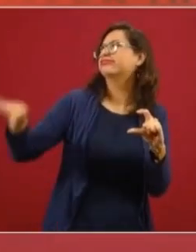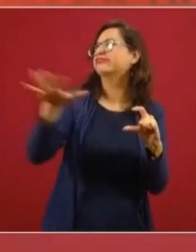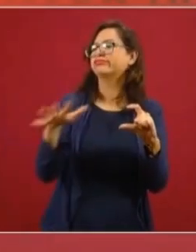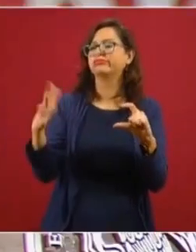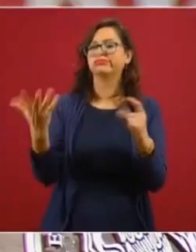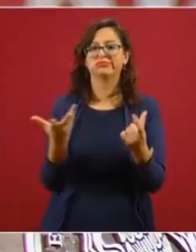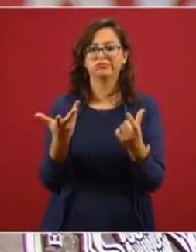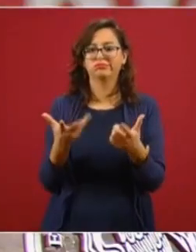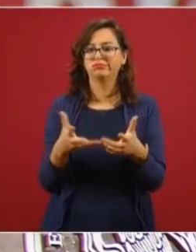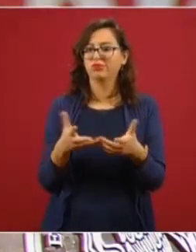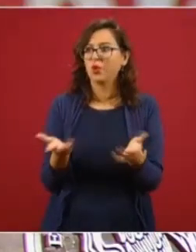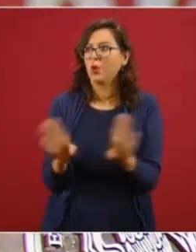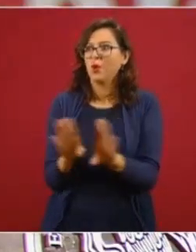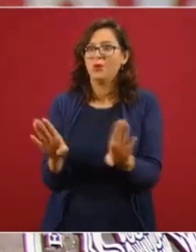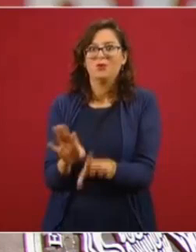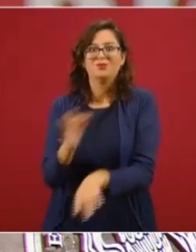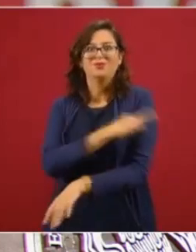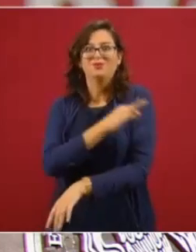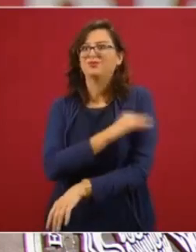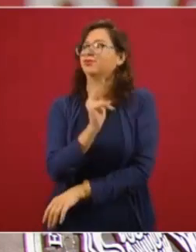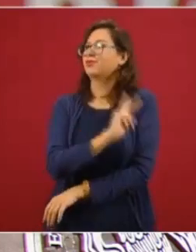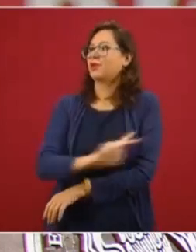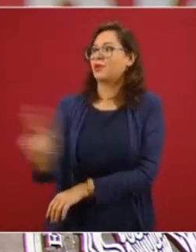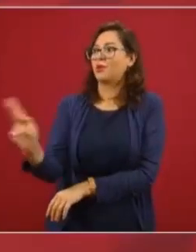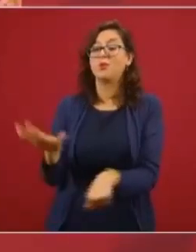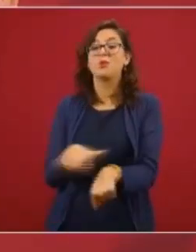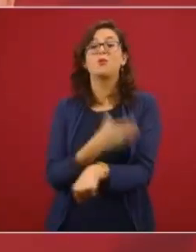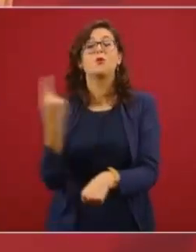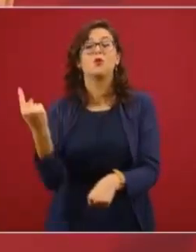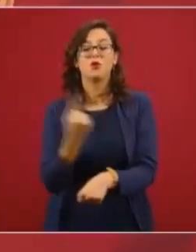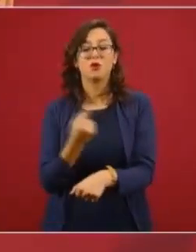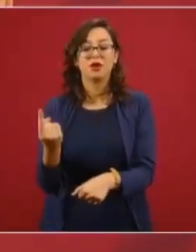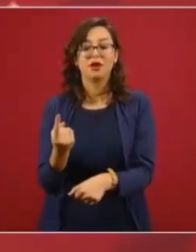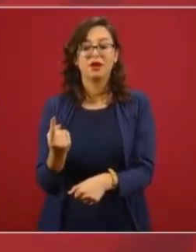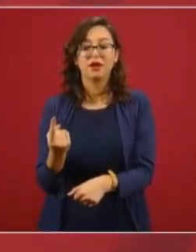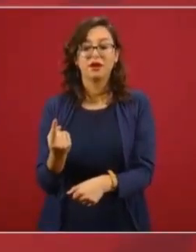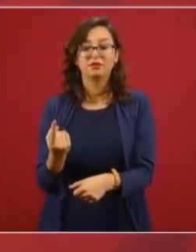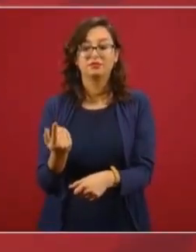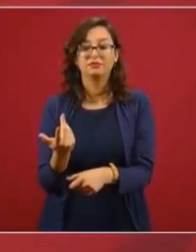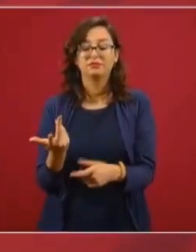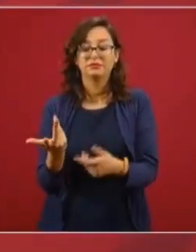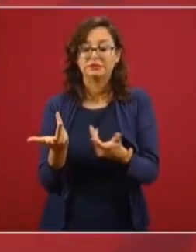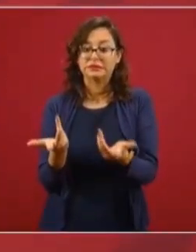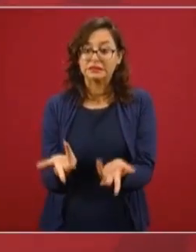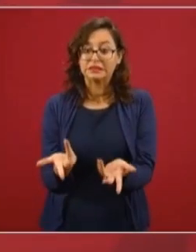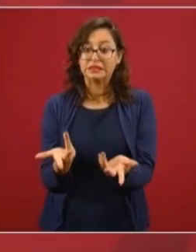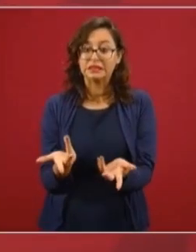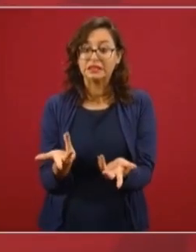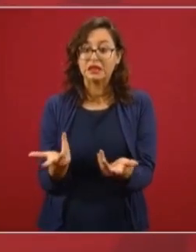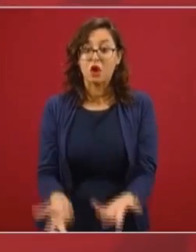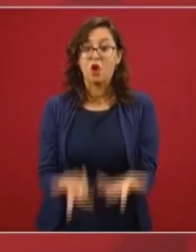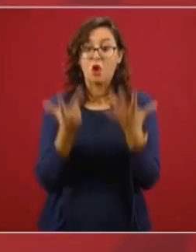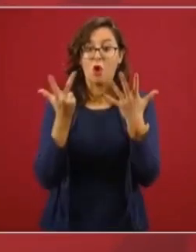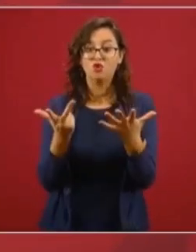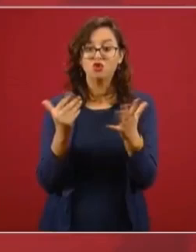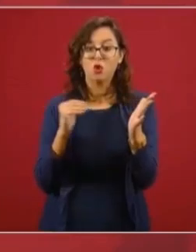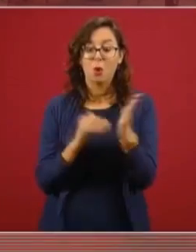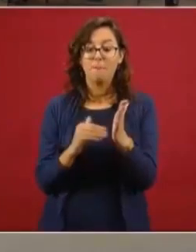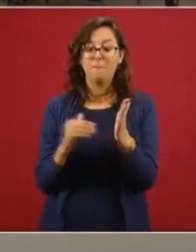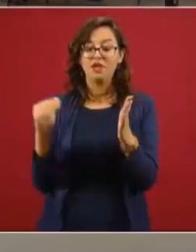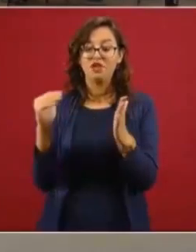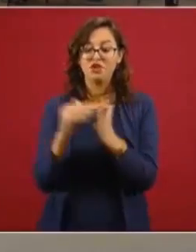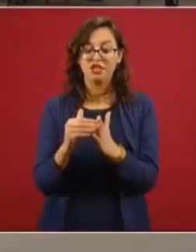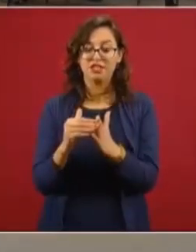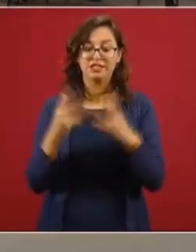productiva, porque tenemos una situación en donde la necesidad es para 8 billones de personas